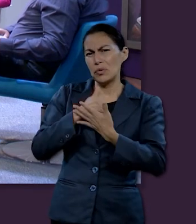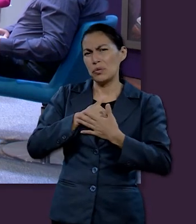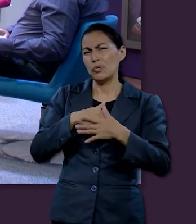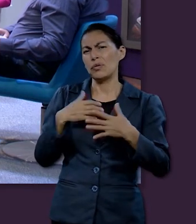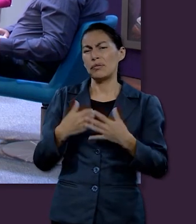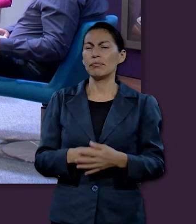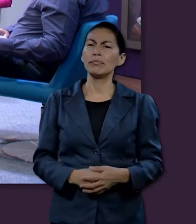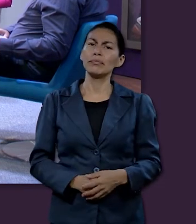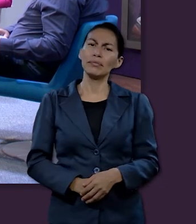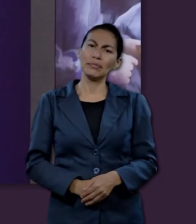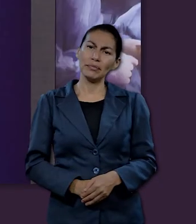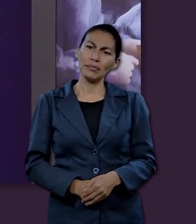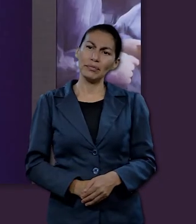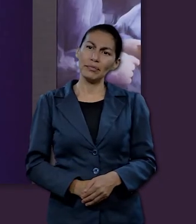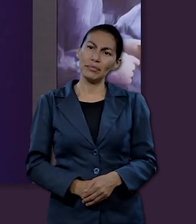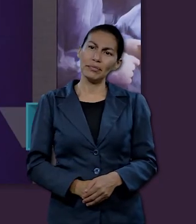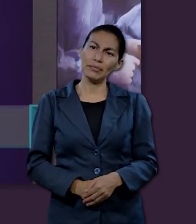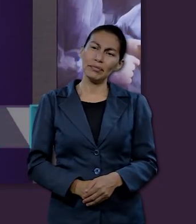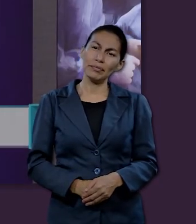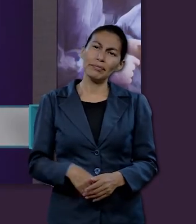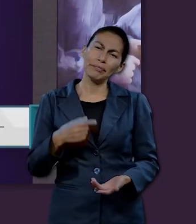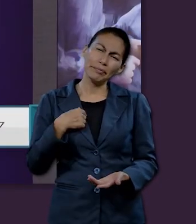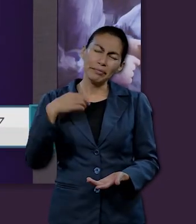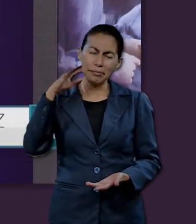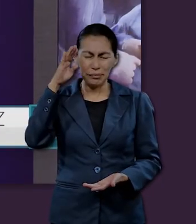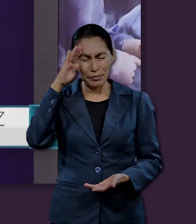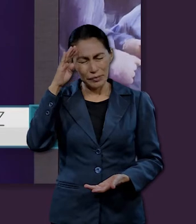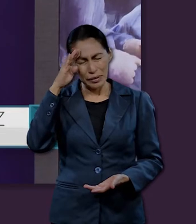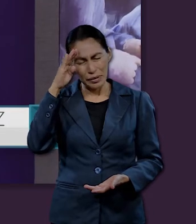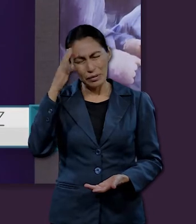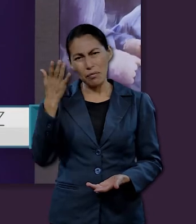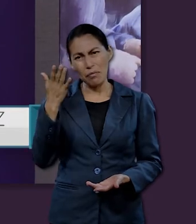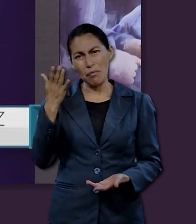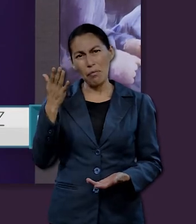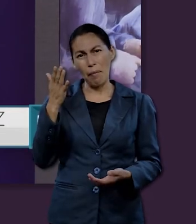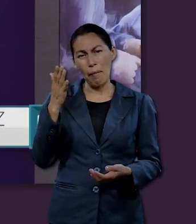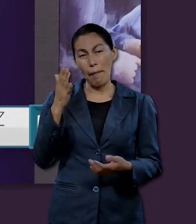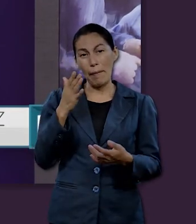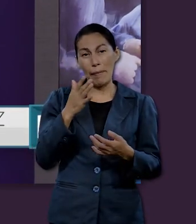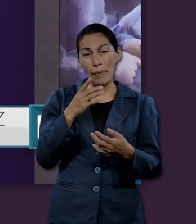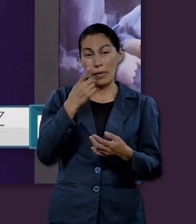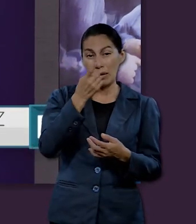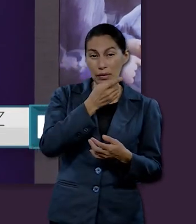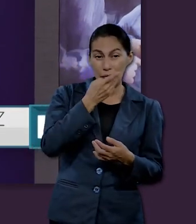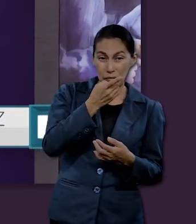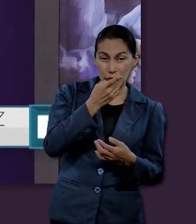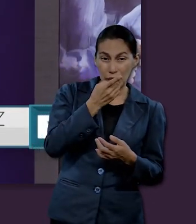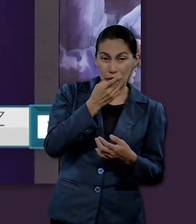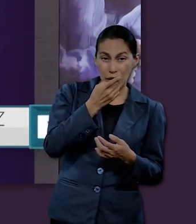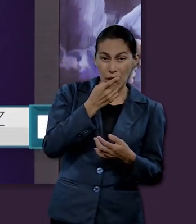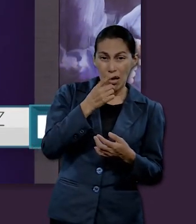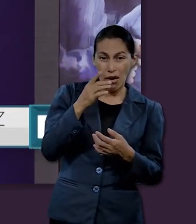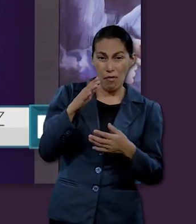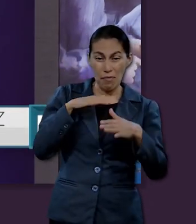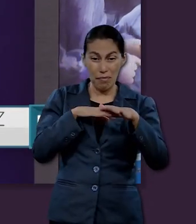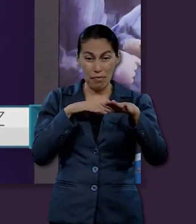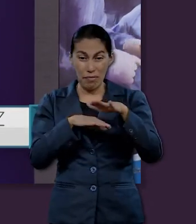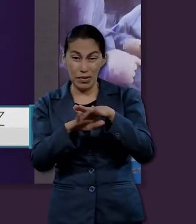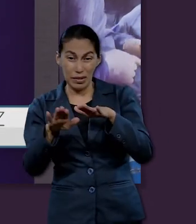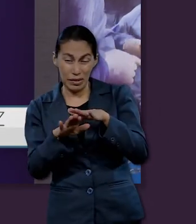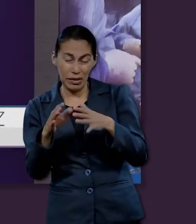Yo creo que más que nada lo que respalda la disciplina es el amor. Entonces cuando nos disciplinan o